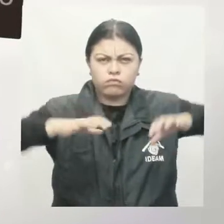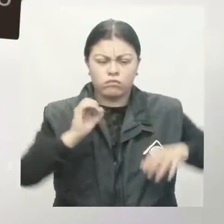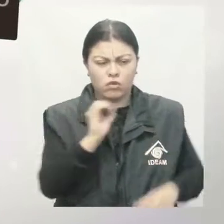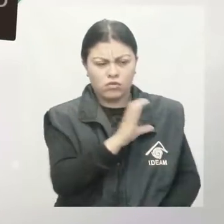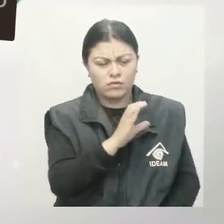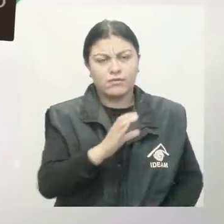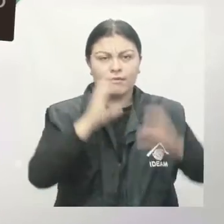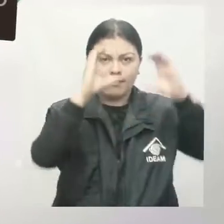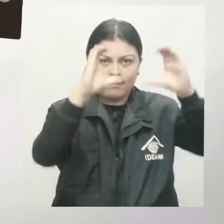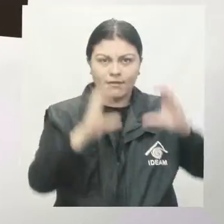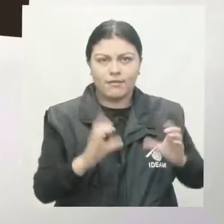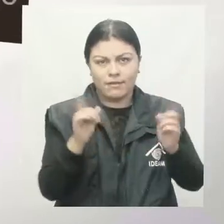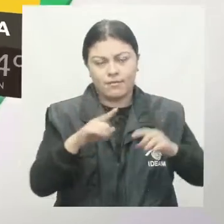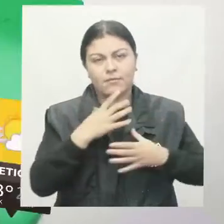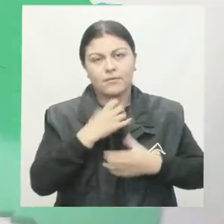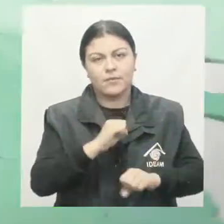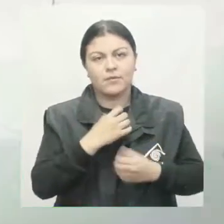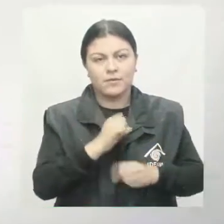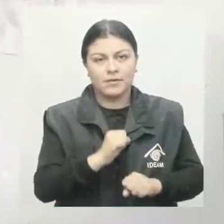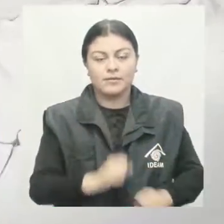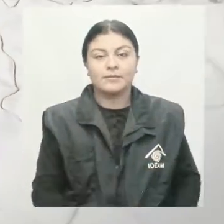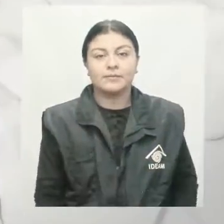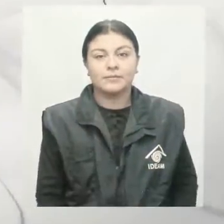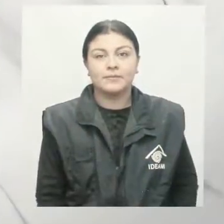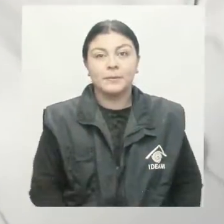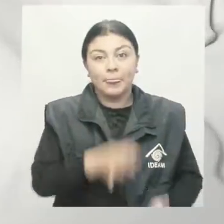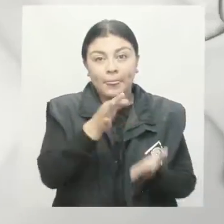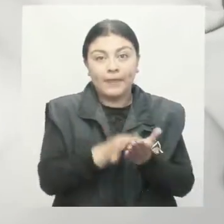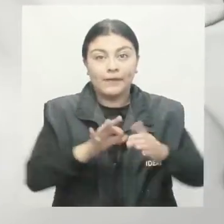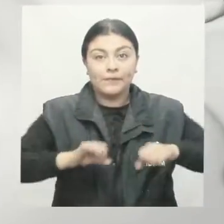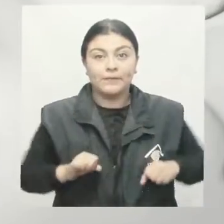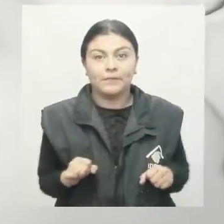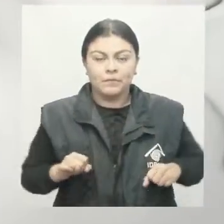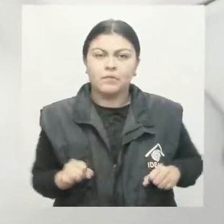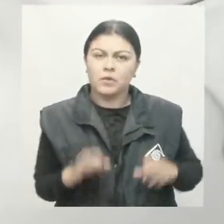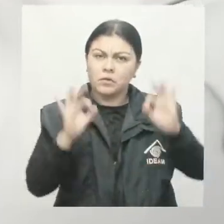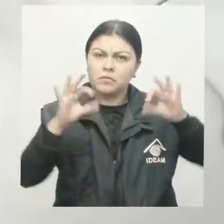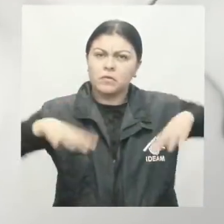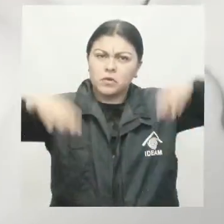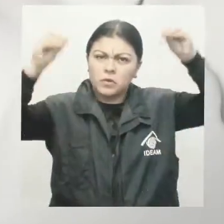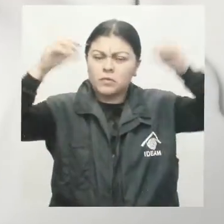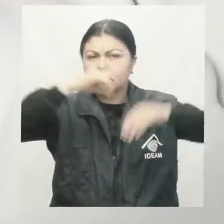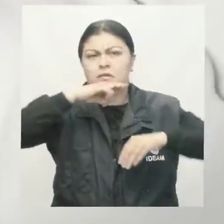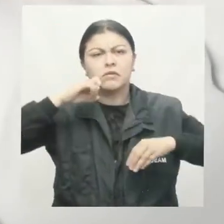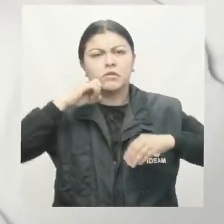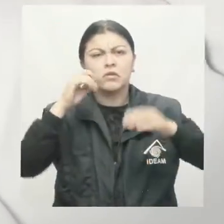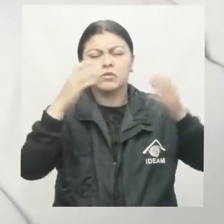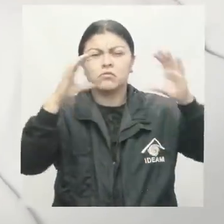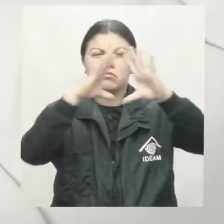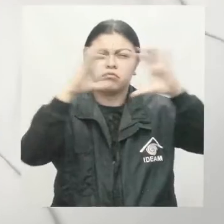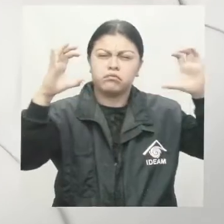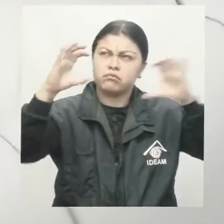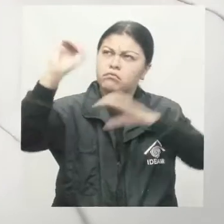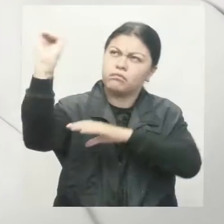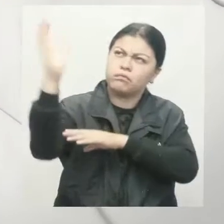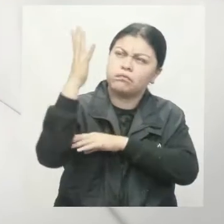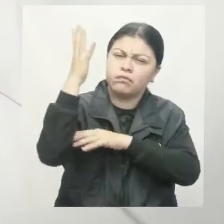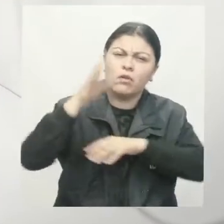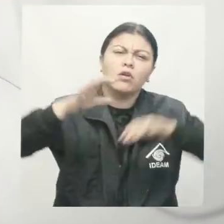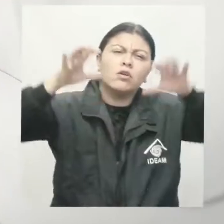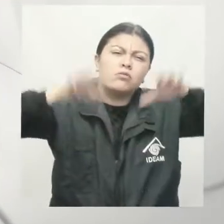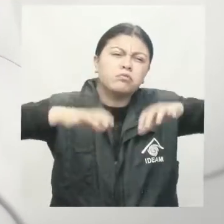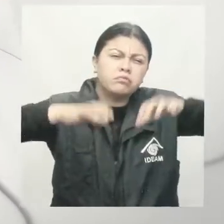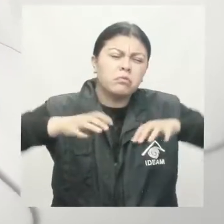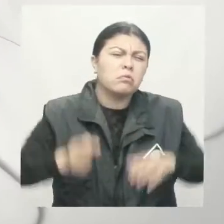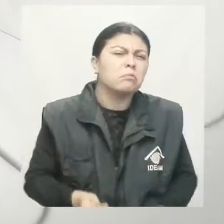Caquetá y del Baupés. La capital se observa con tiempo seco y espacios entre nublados y soleados, con algunas lluvias ligeras al